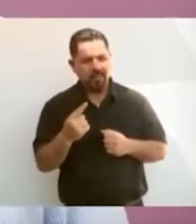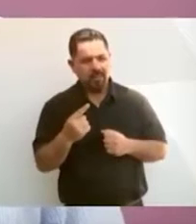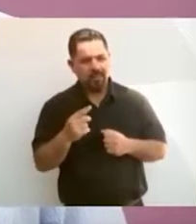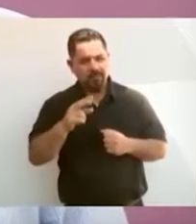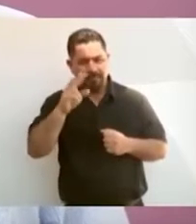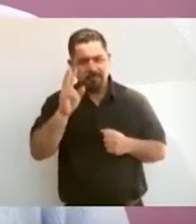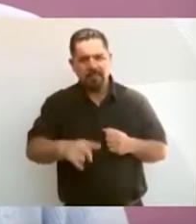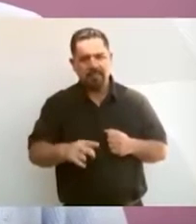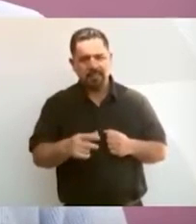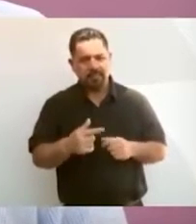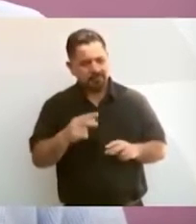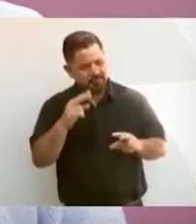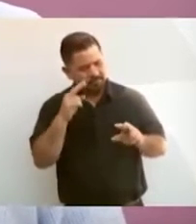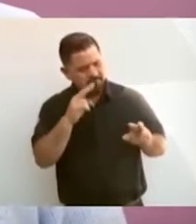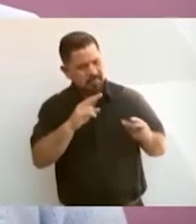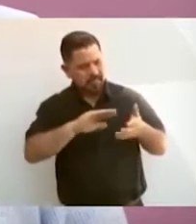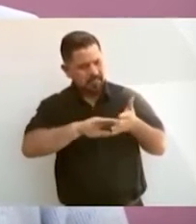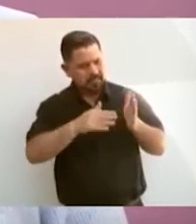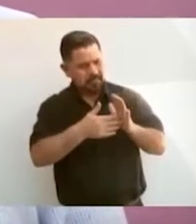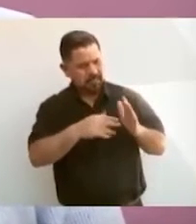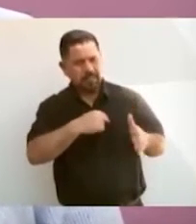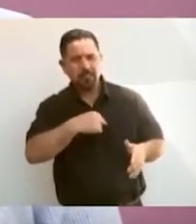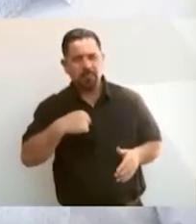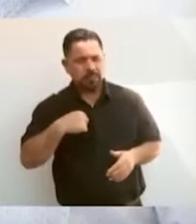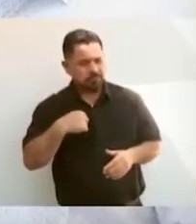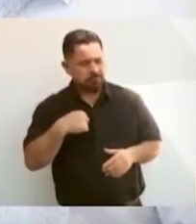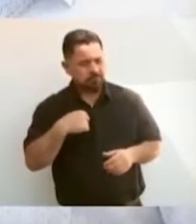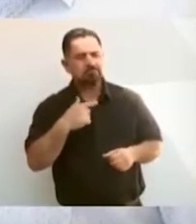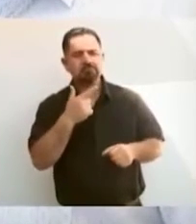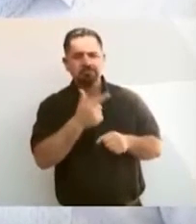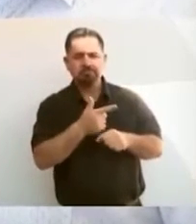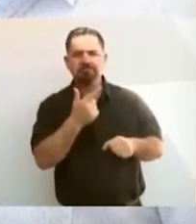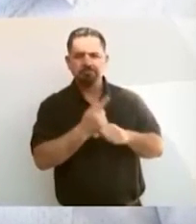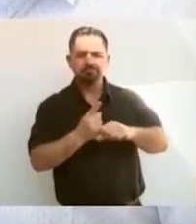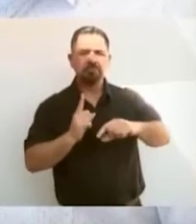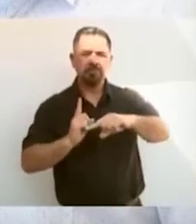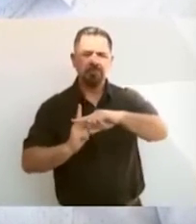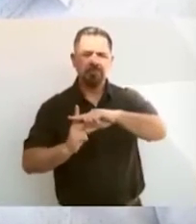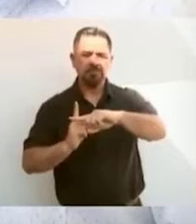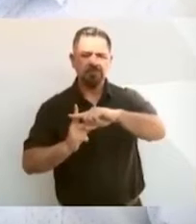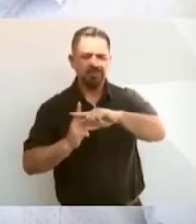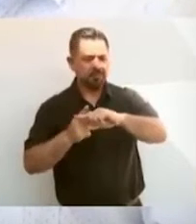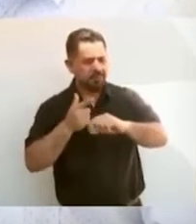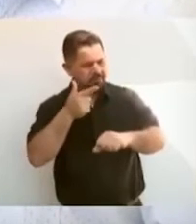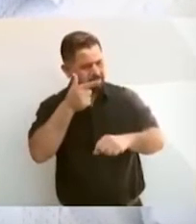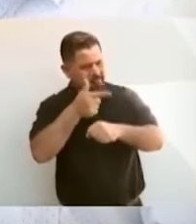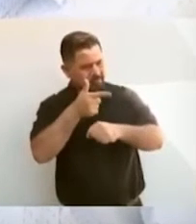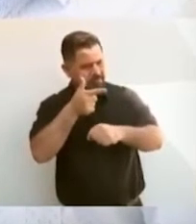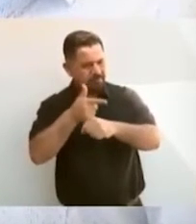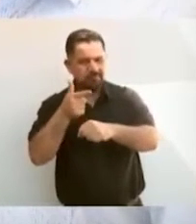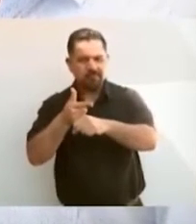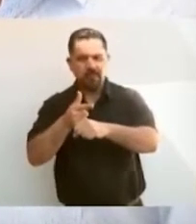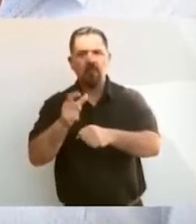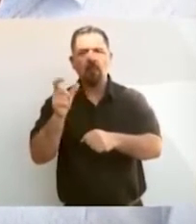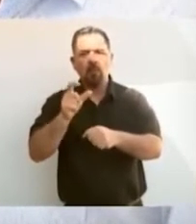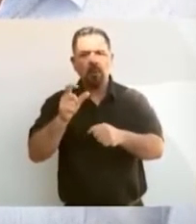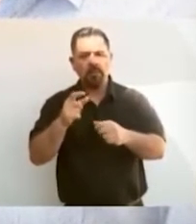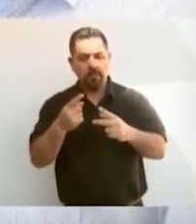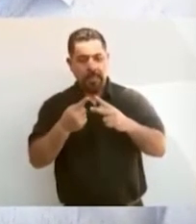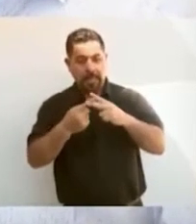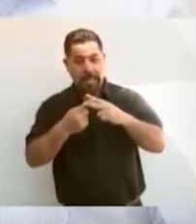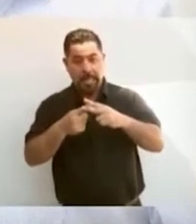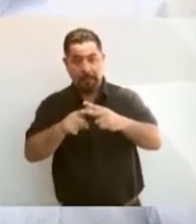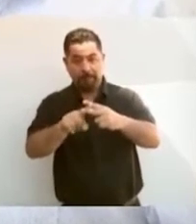resultado la estrategia que se aplica desde el principio del